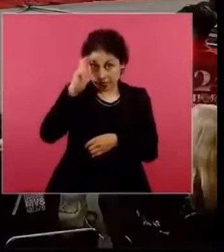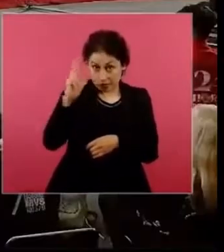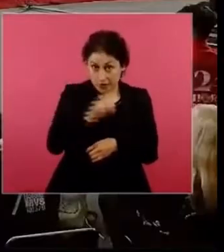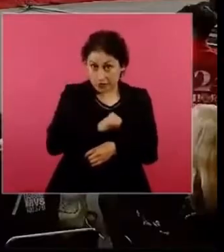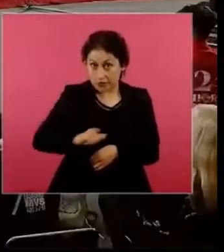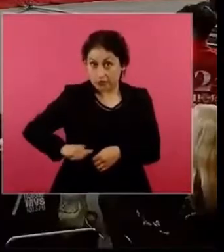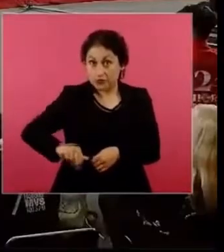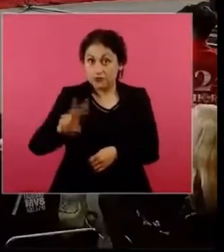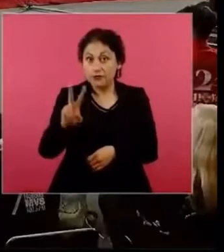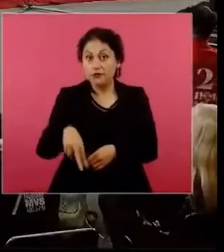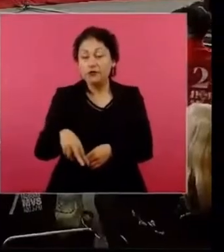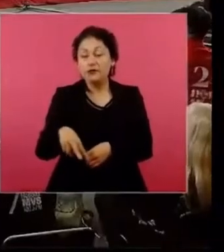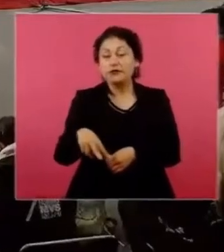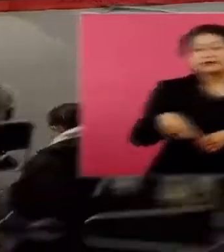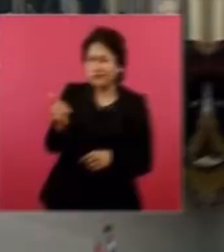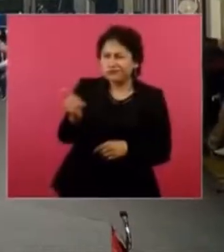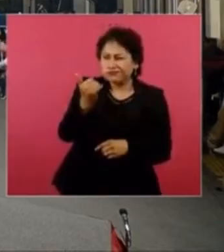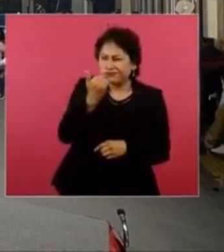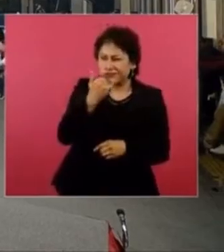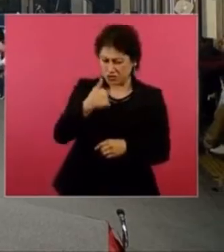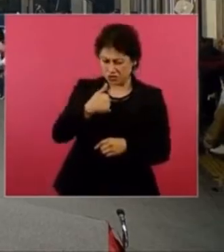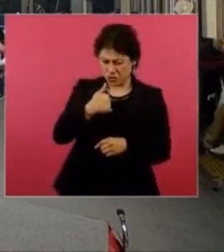a conocer estos montos.